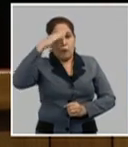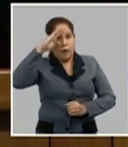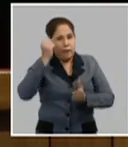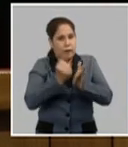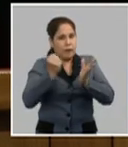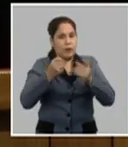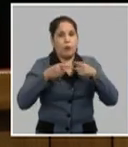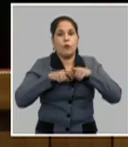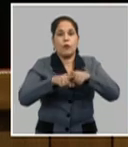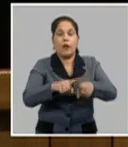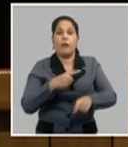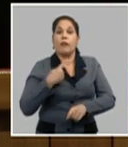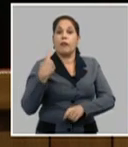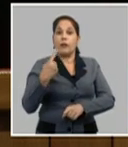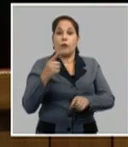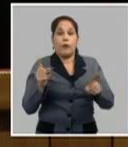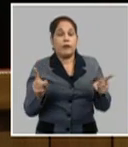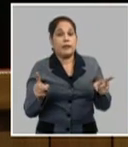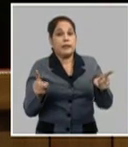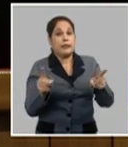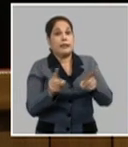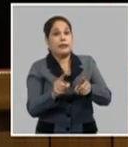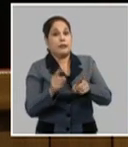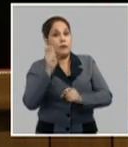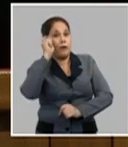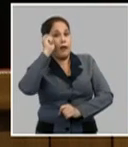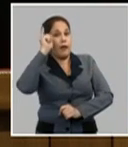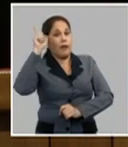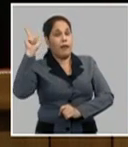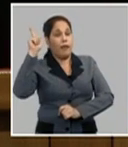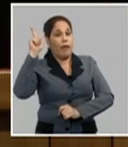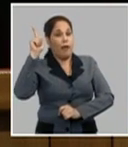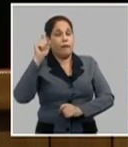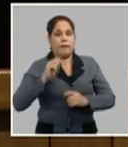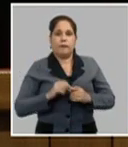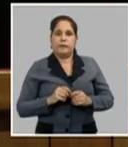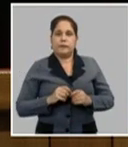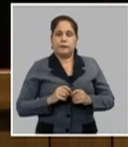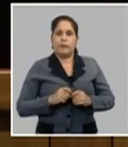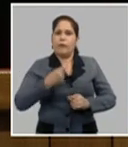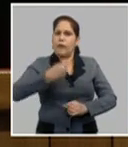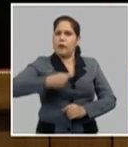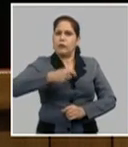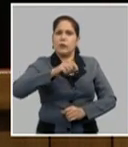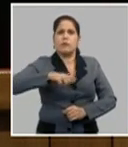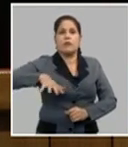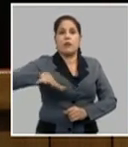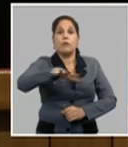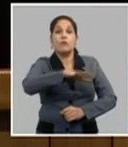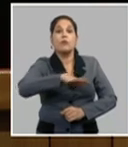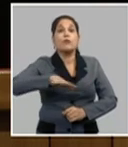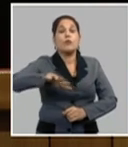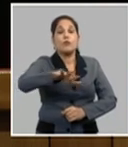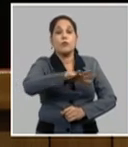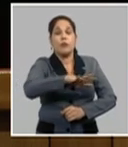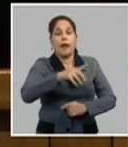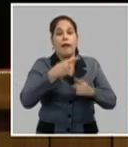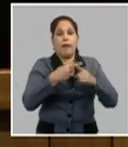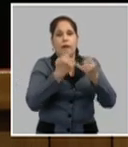nacional y síntesis de los ideales de dignidad, justicia social e